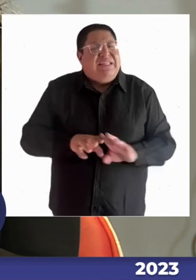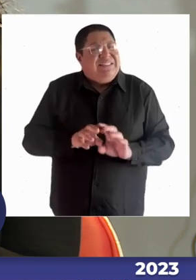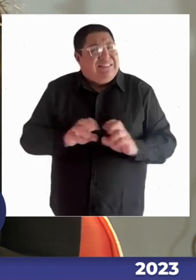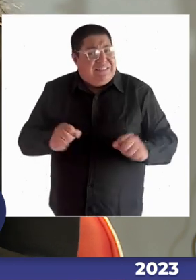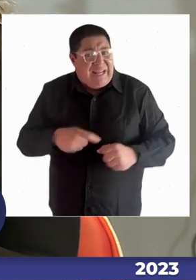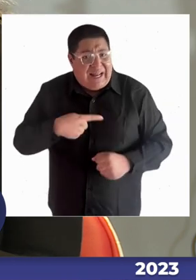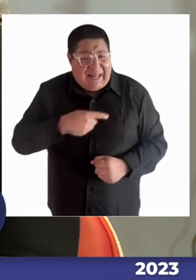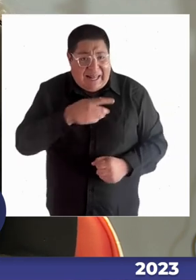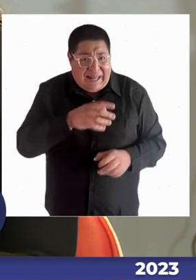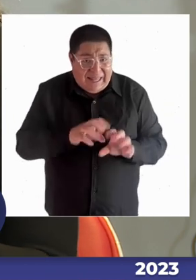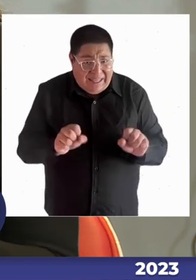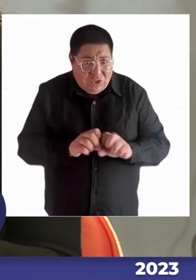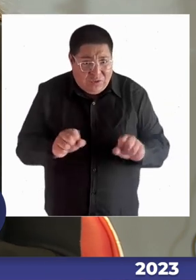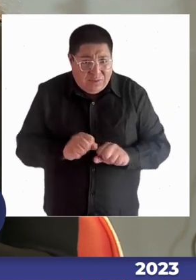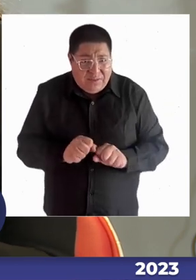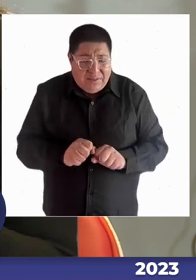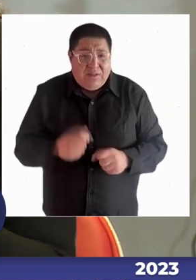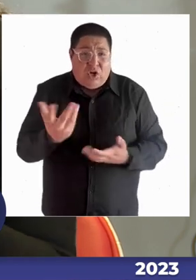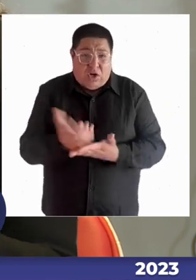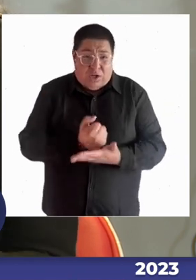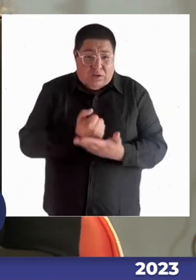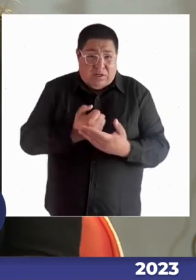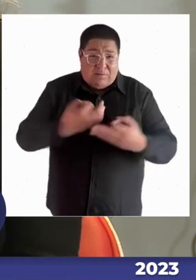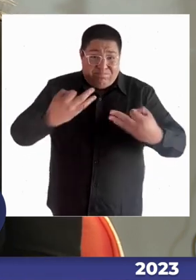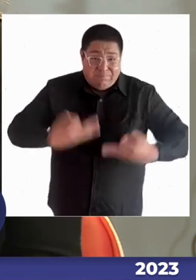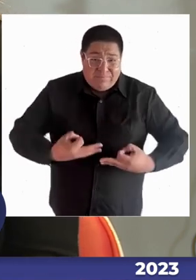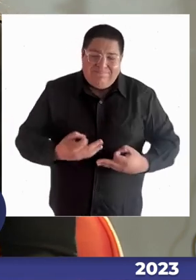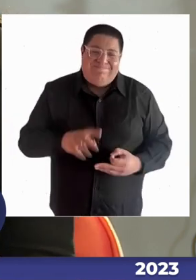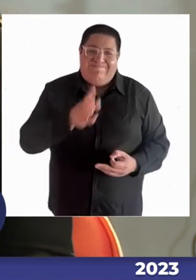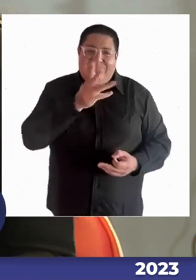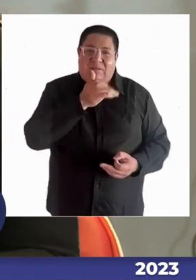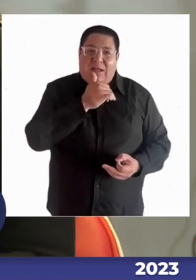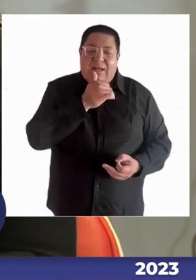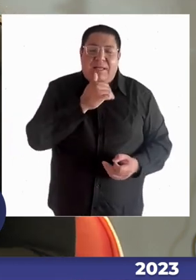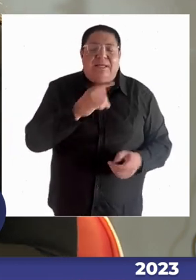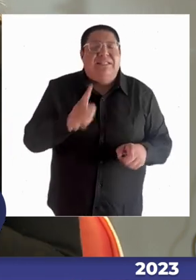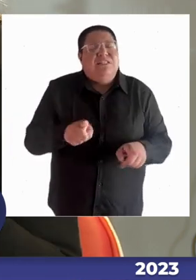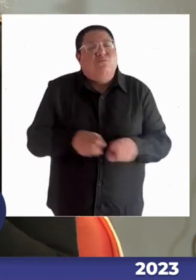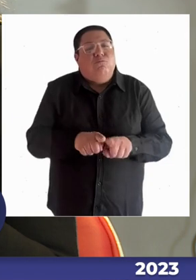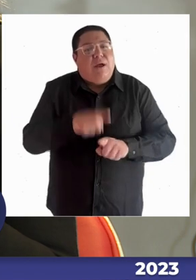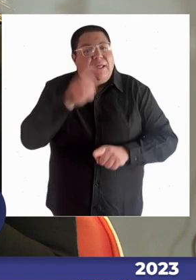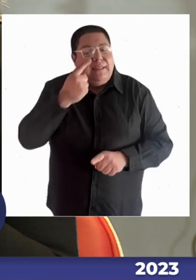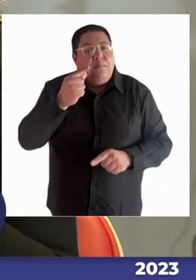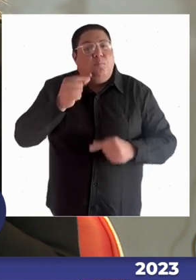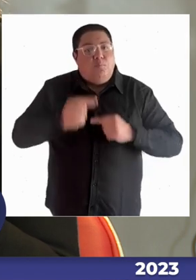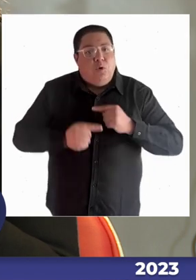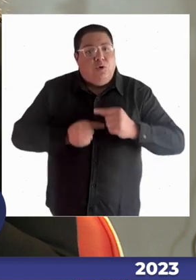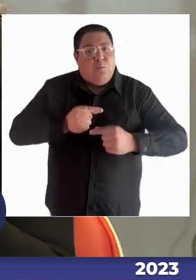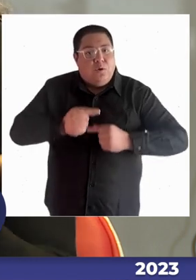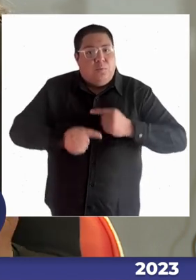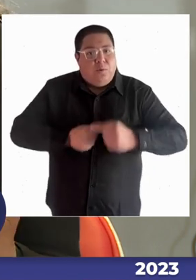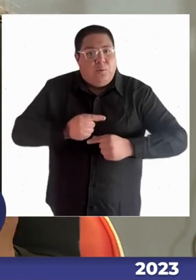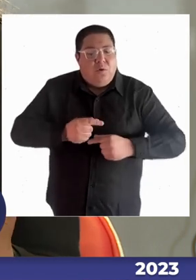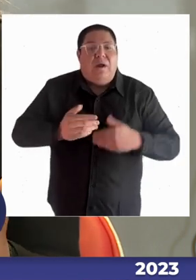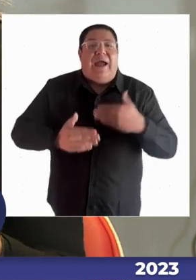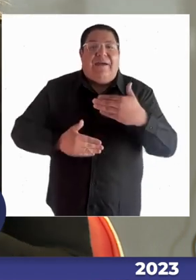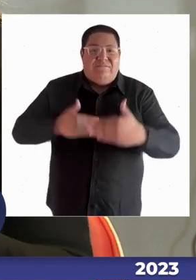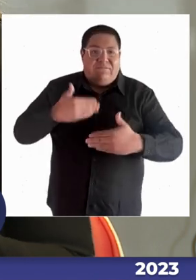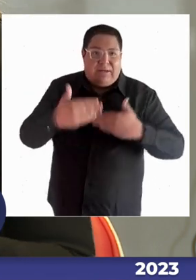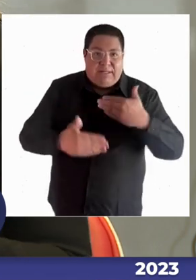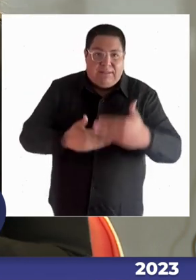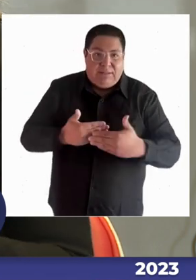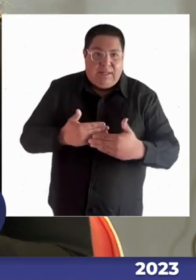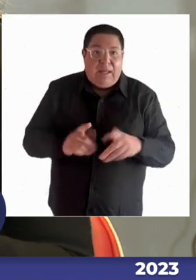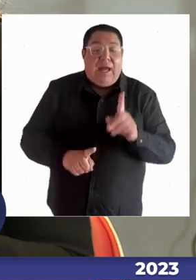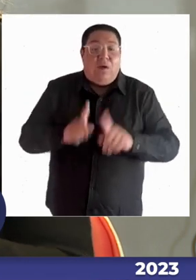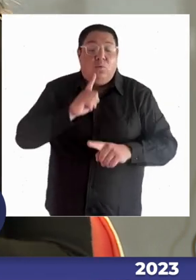lograda ni completada, sí entendemos que ha habido un avance. Hoy día, si hay denuncias en la superintendencia,